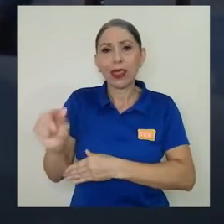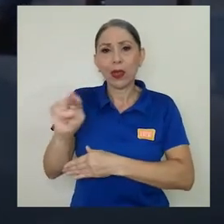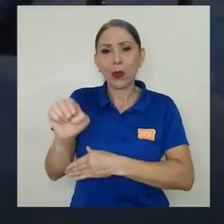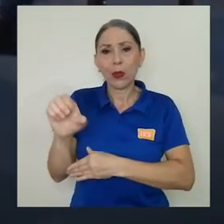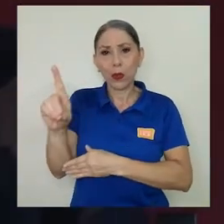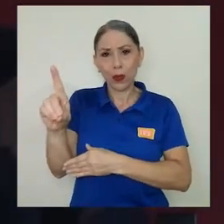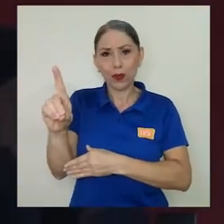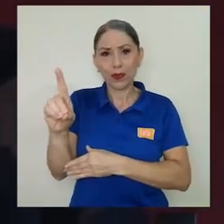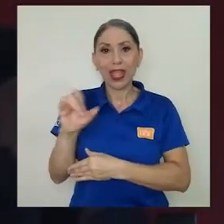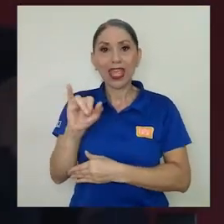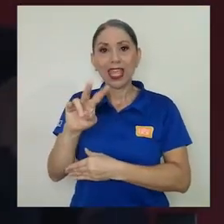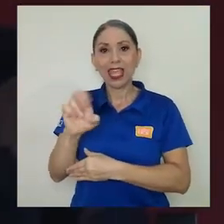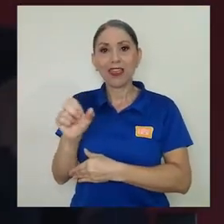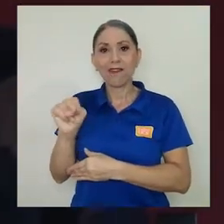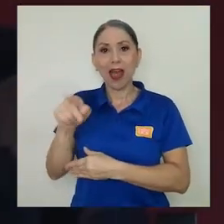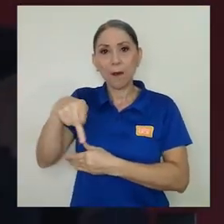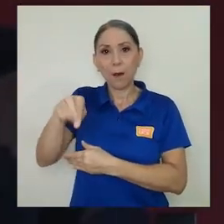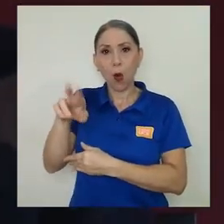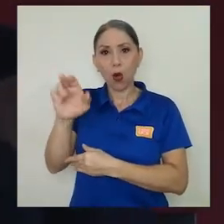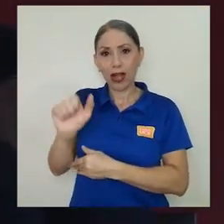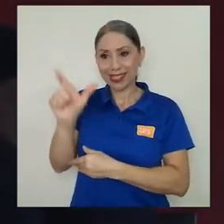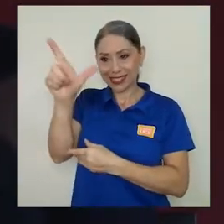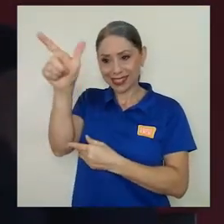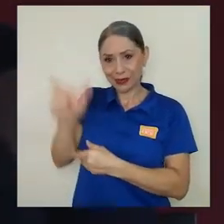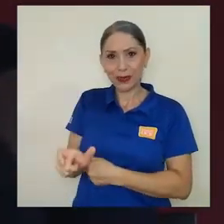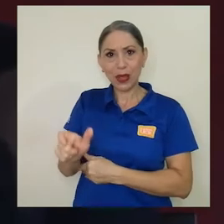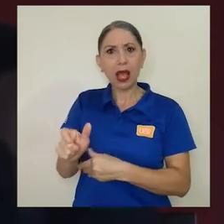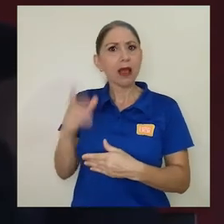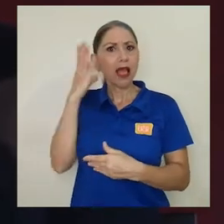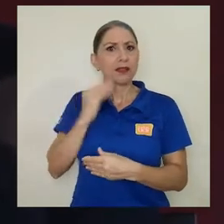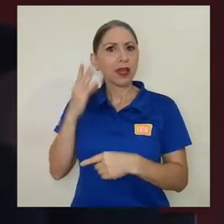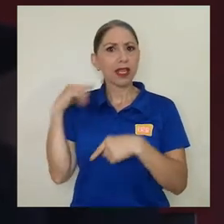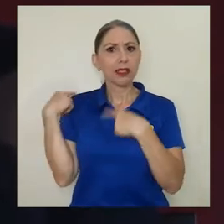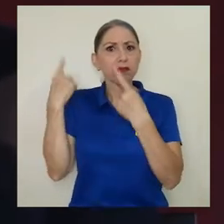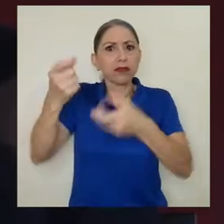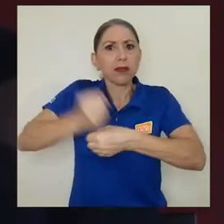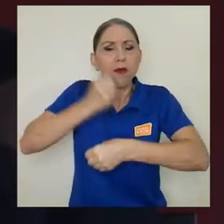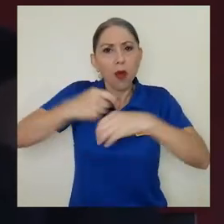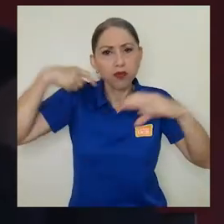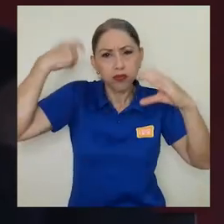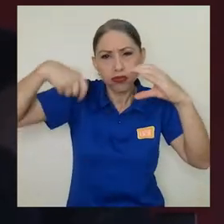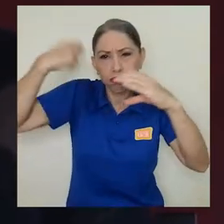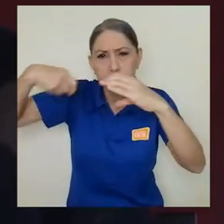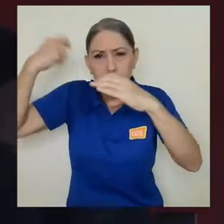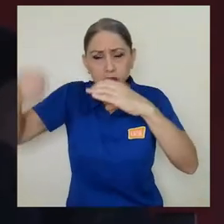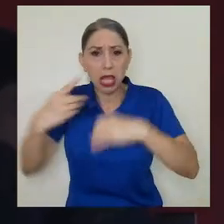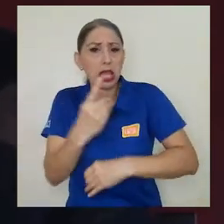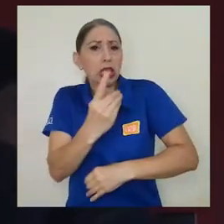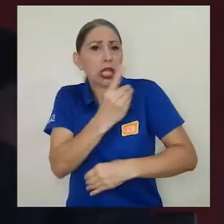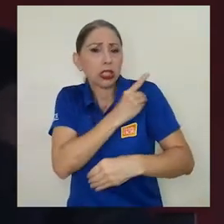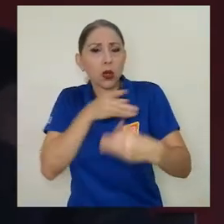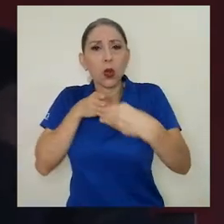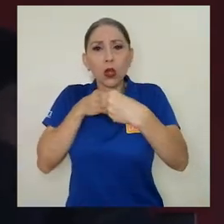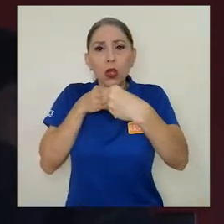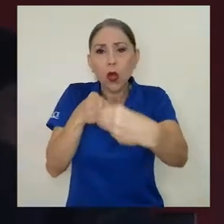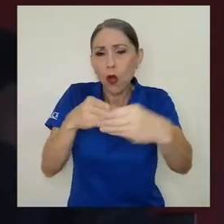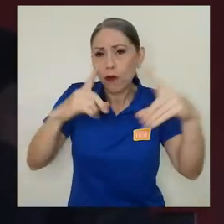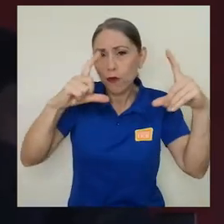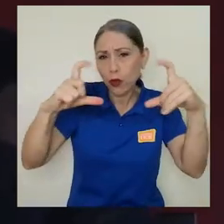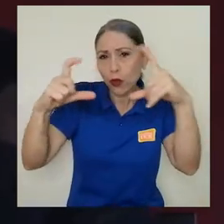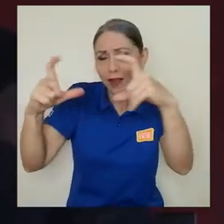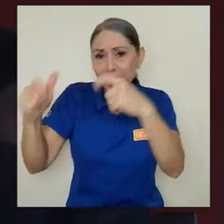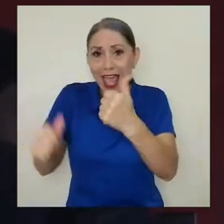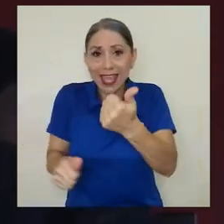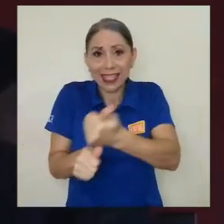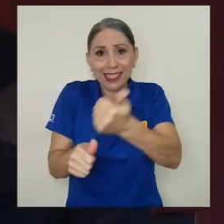distancia. Iván Porras cuenta con una amplia experiencia en producción audiovisual en el campo de la dirección, el guión, la fotografía y